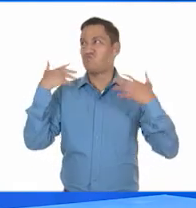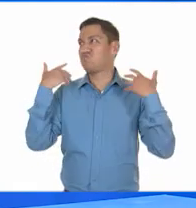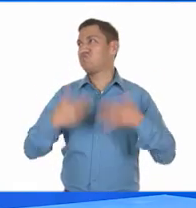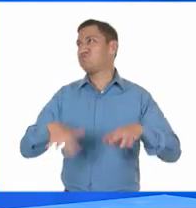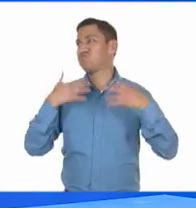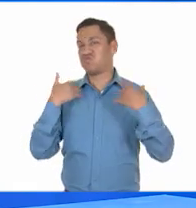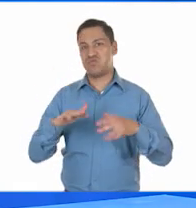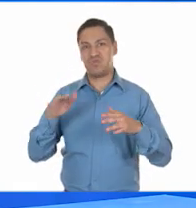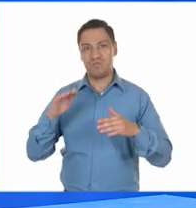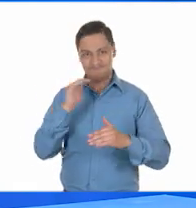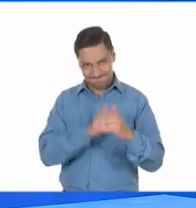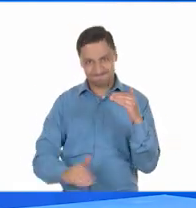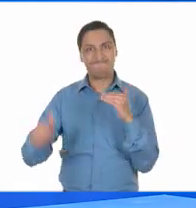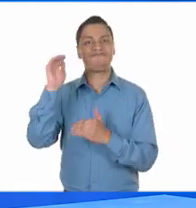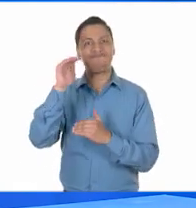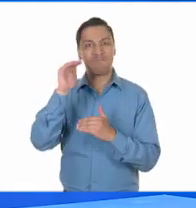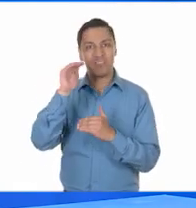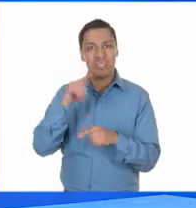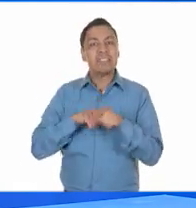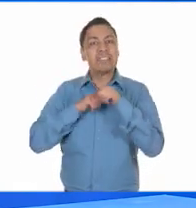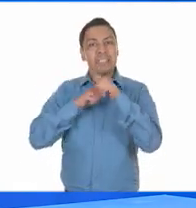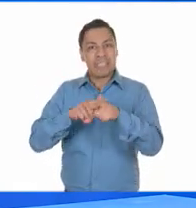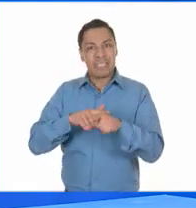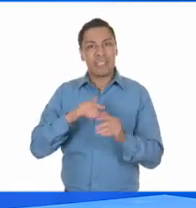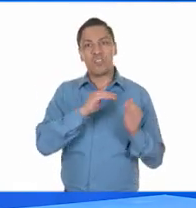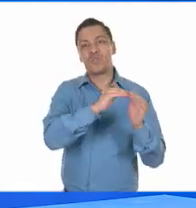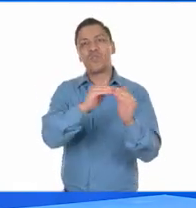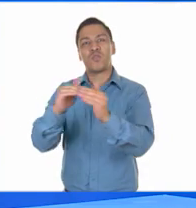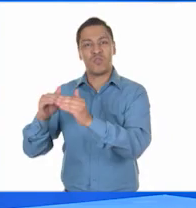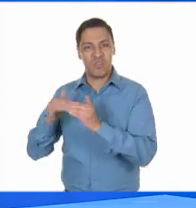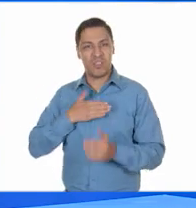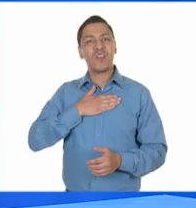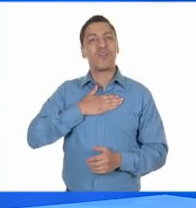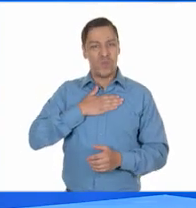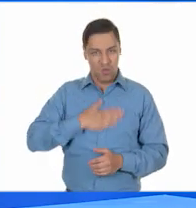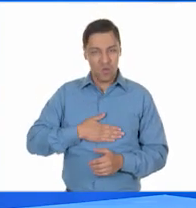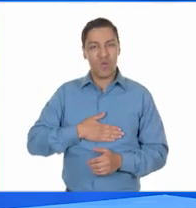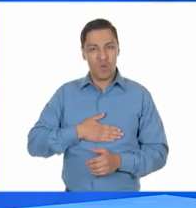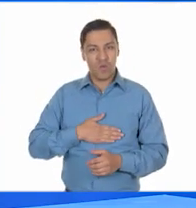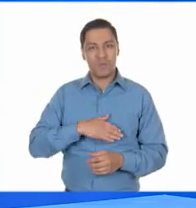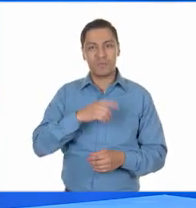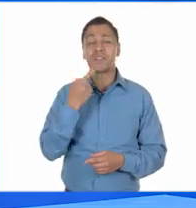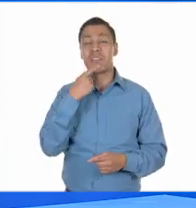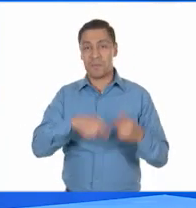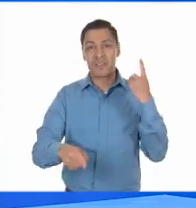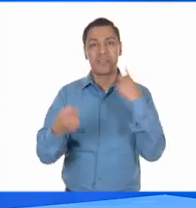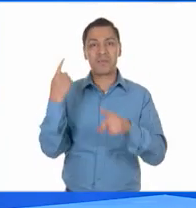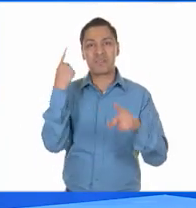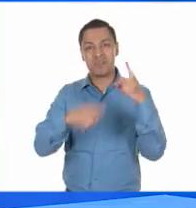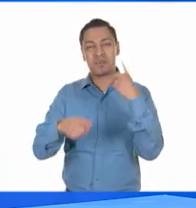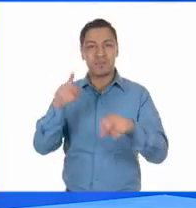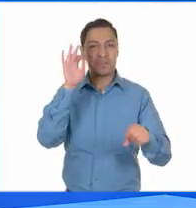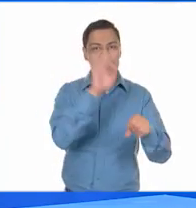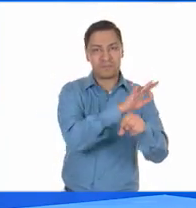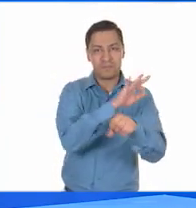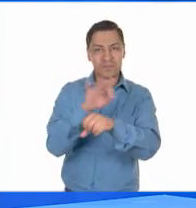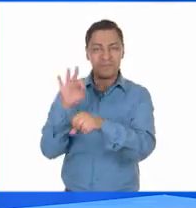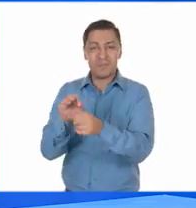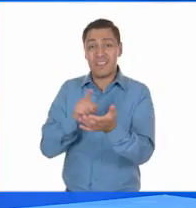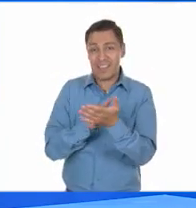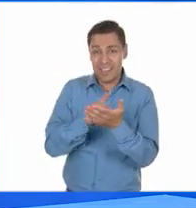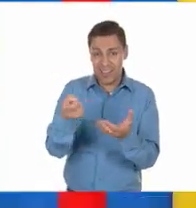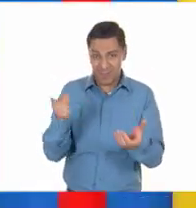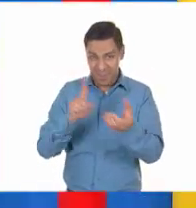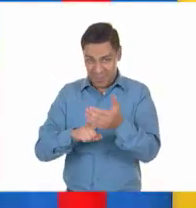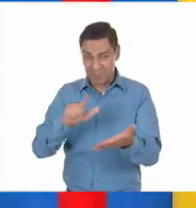paso para lograr una sociedad más justa, porque las demandas de la época se convirtieron en derechos protegidos por la ley.